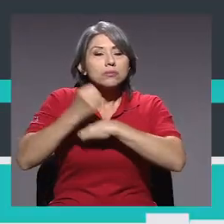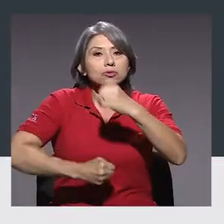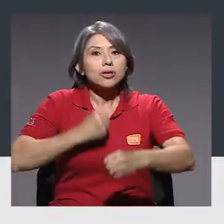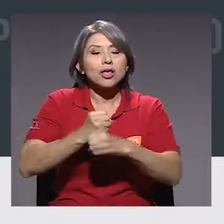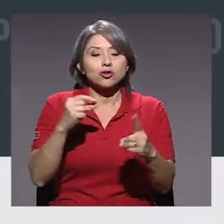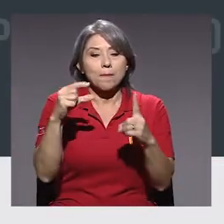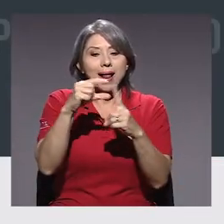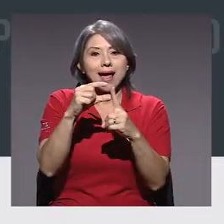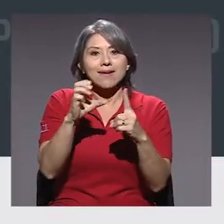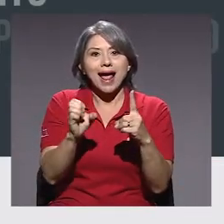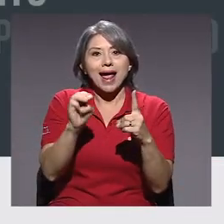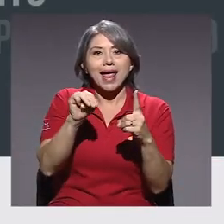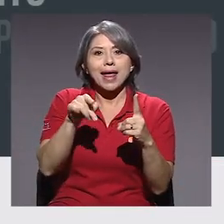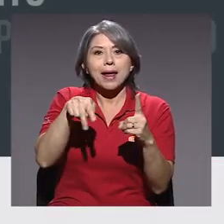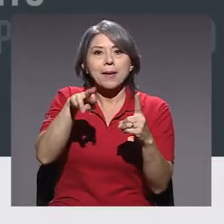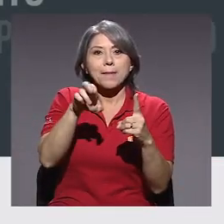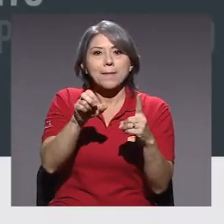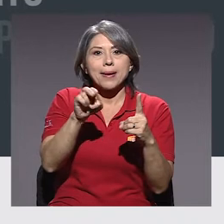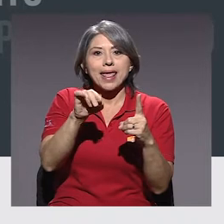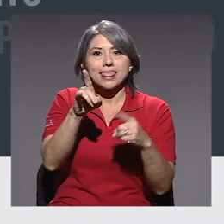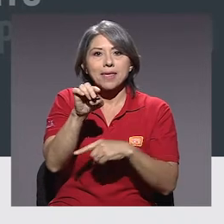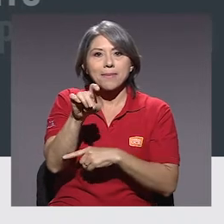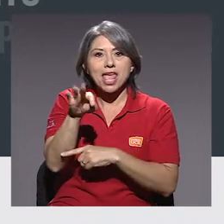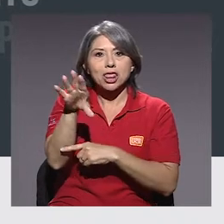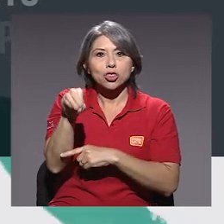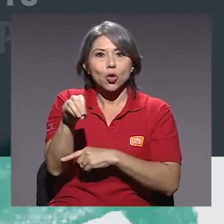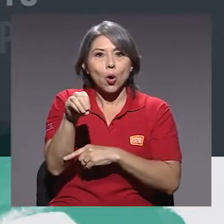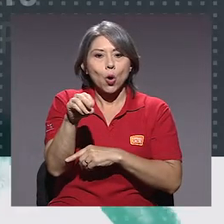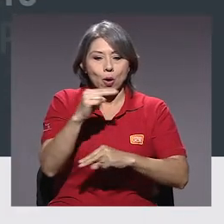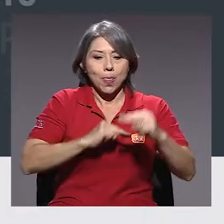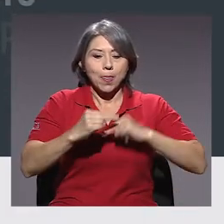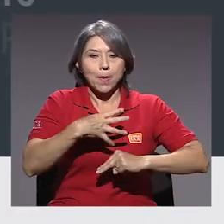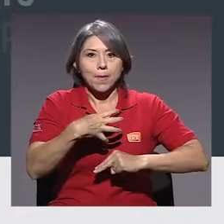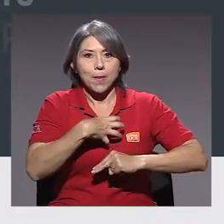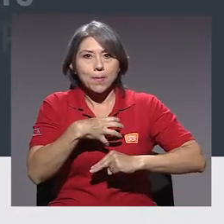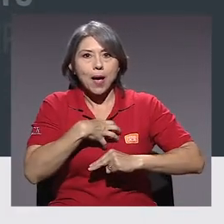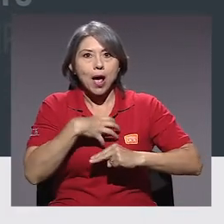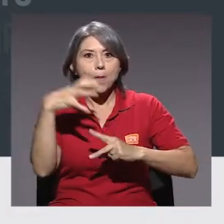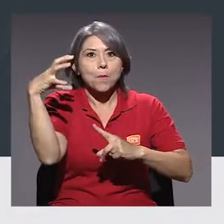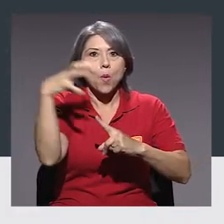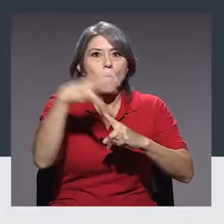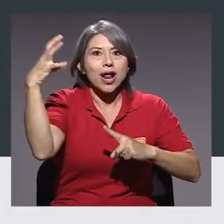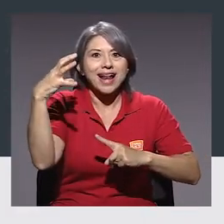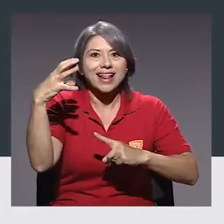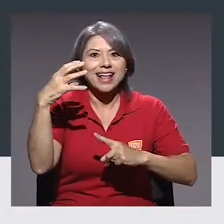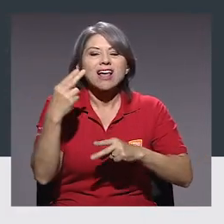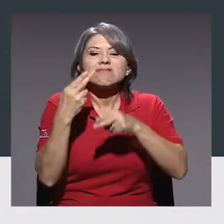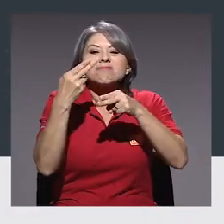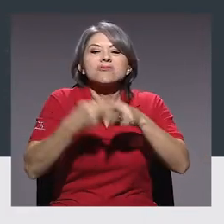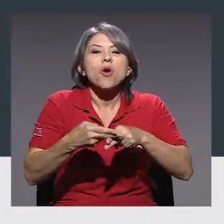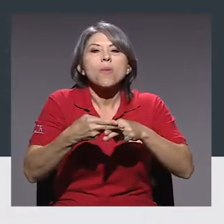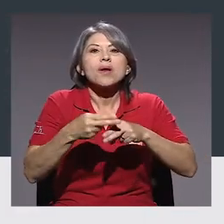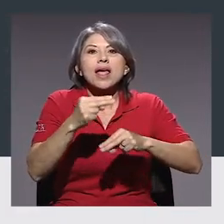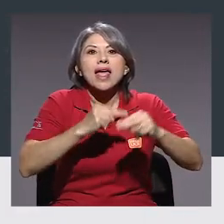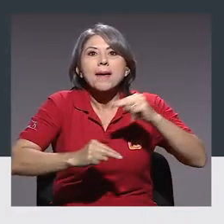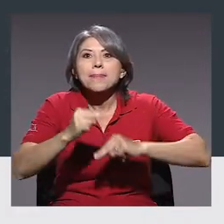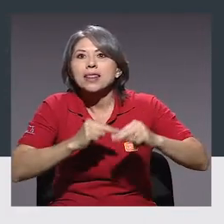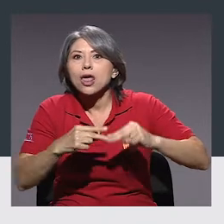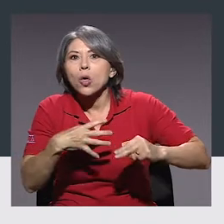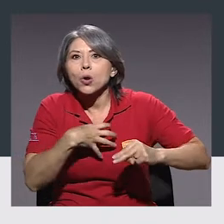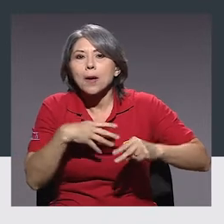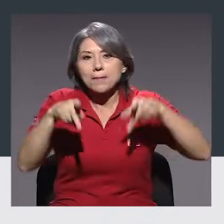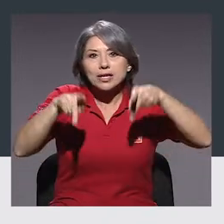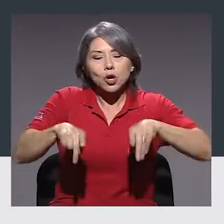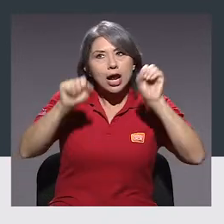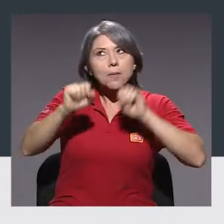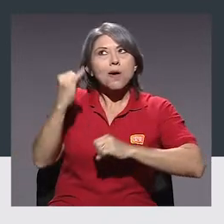Durante los últimos años, la palabra emprendimiento ha cobrado mucha popularidad. Llamamos emprendedora o emprendedora a aquella persona